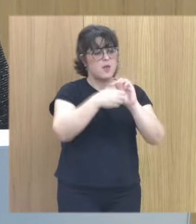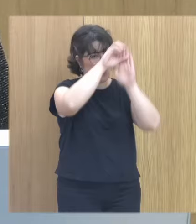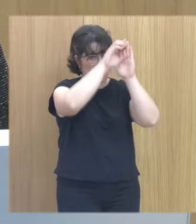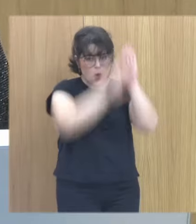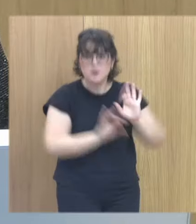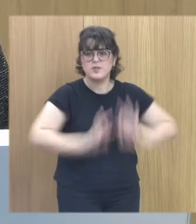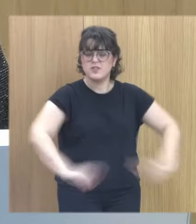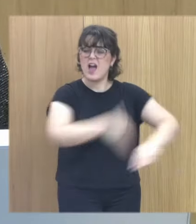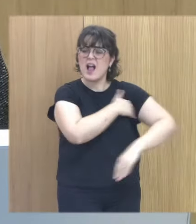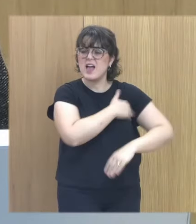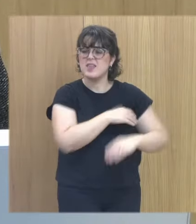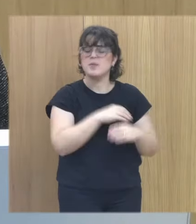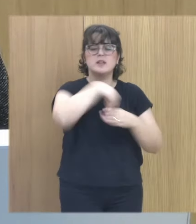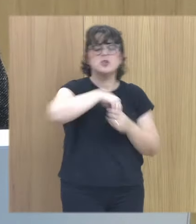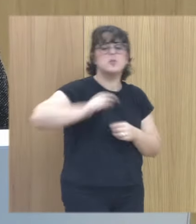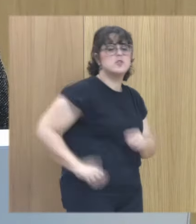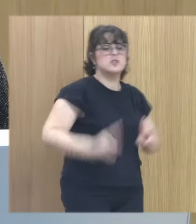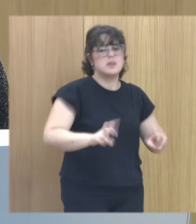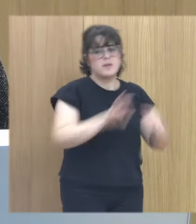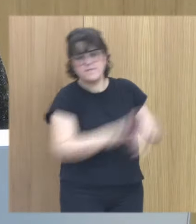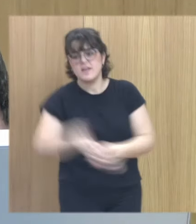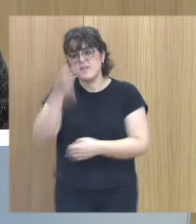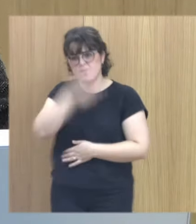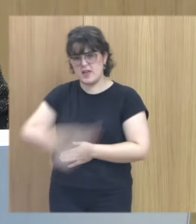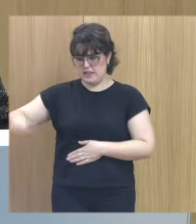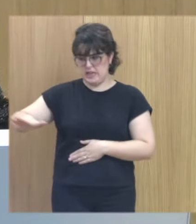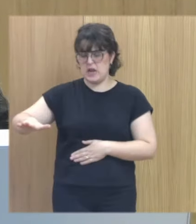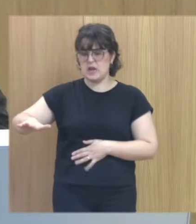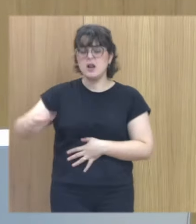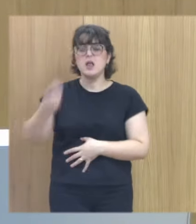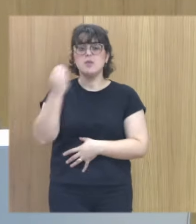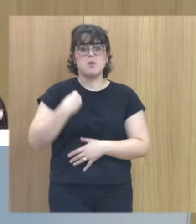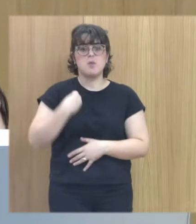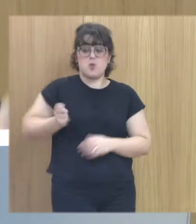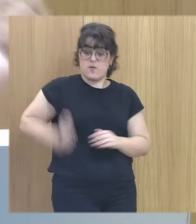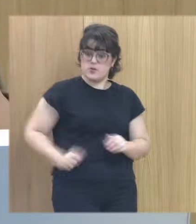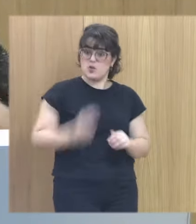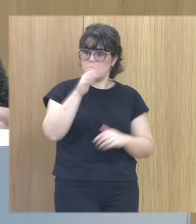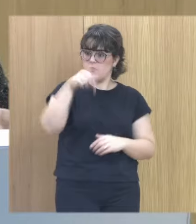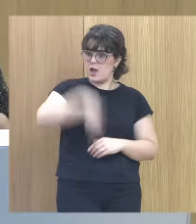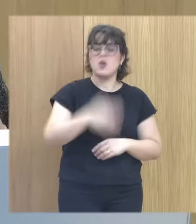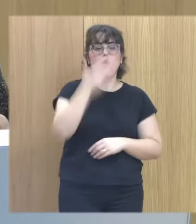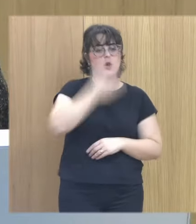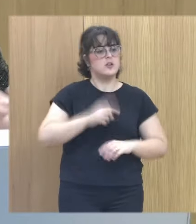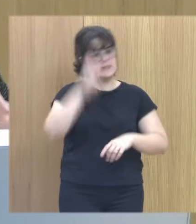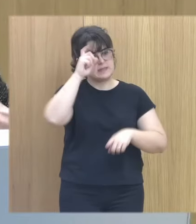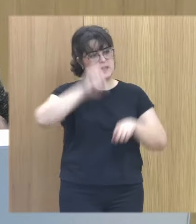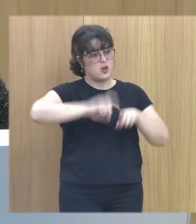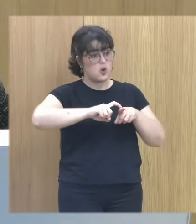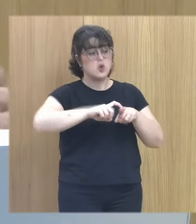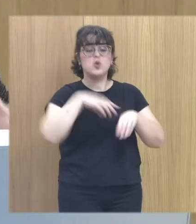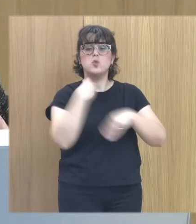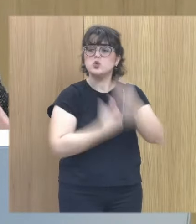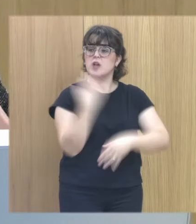académicos de todas las profesiones relacionadas con infancia entonces resulta que nuestra profesión que por eso estamos aquí en el colegio de psicólogos sigue